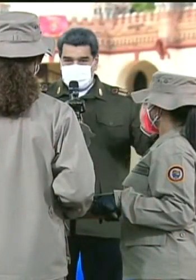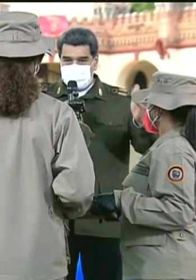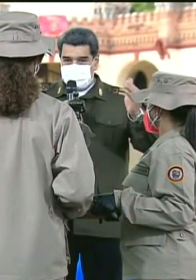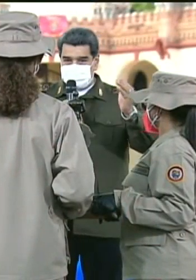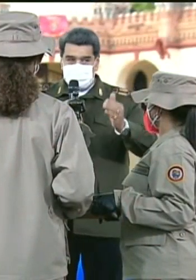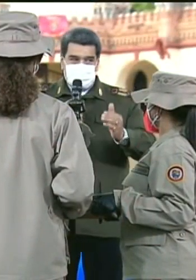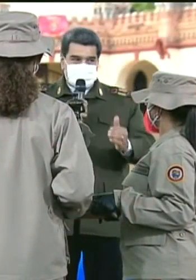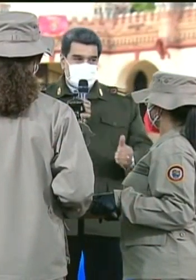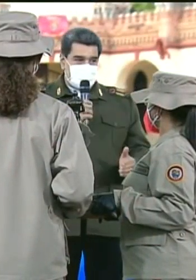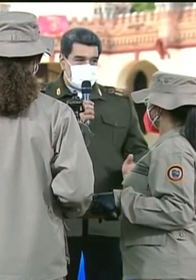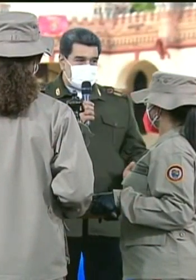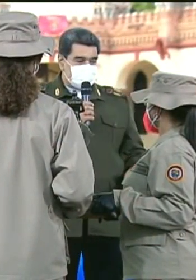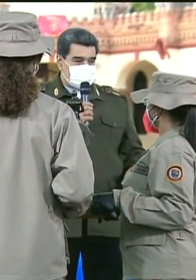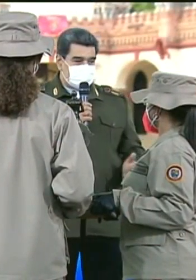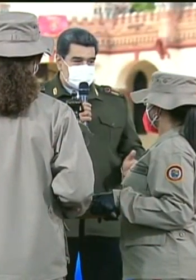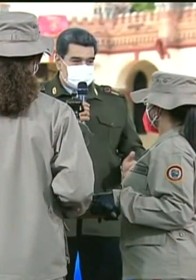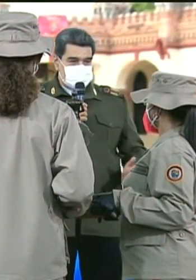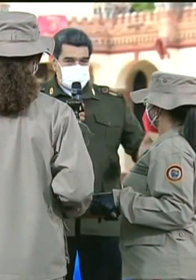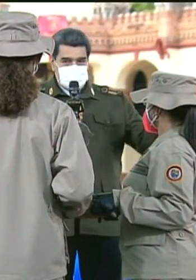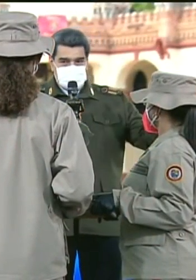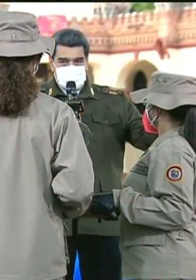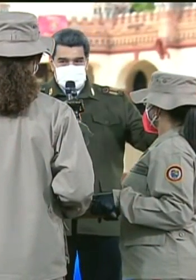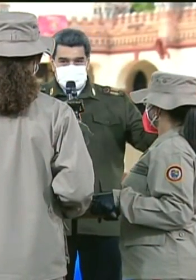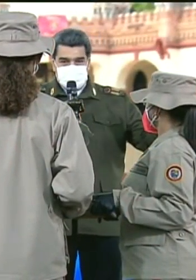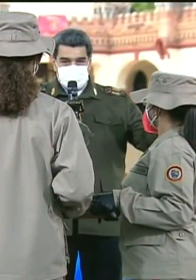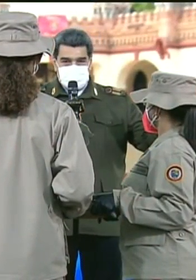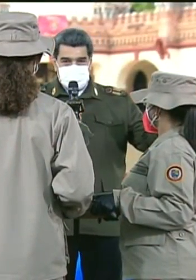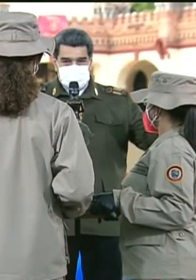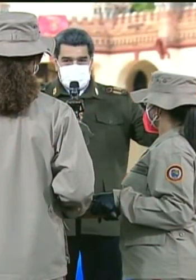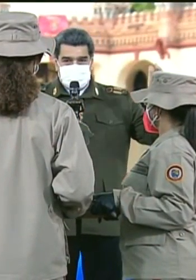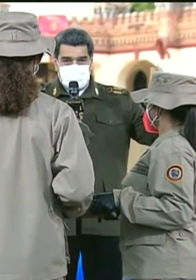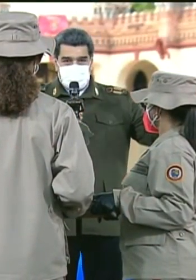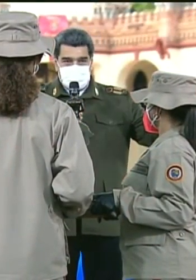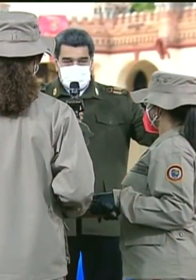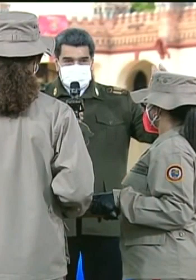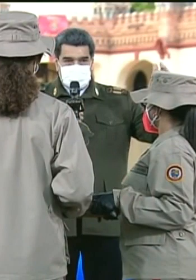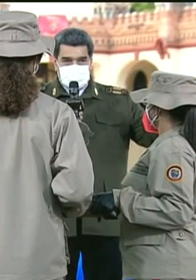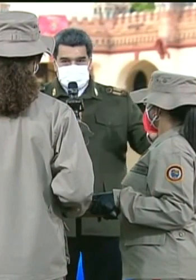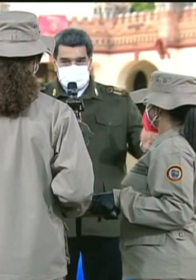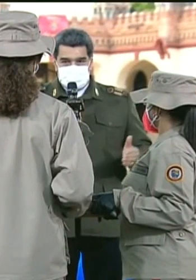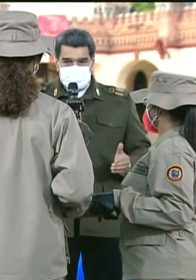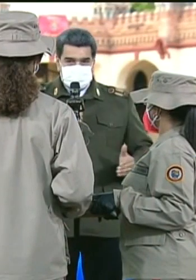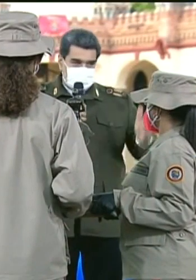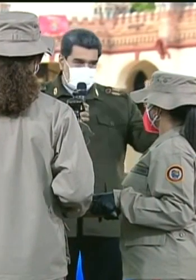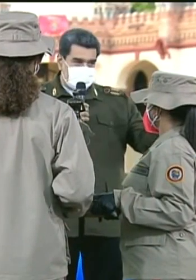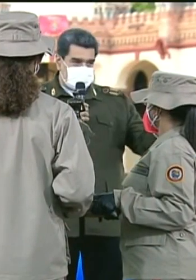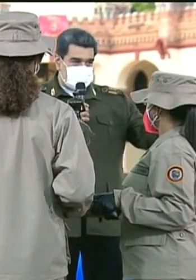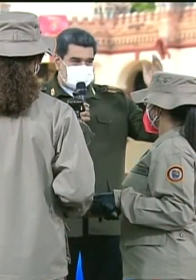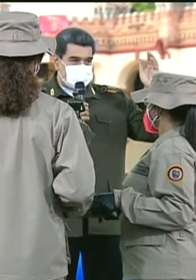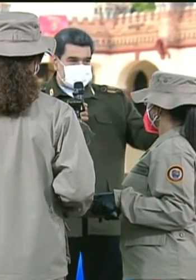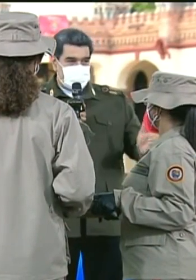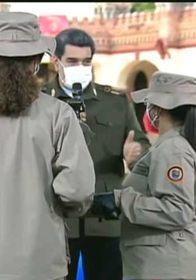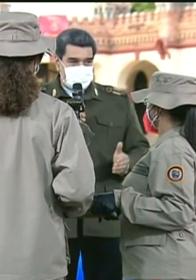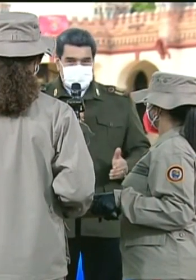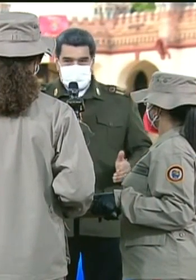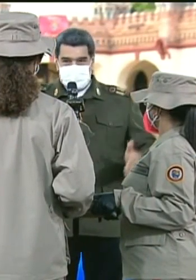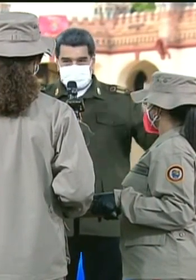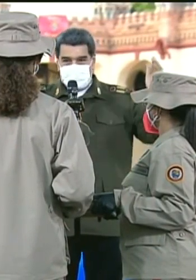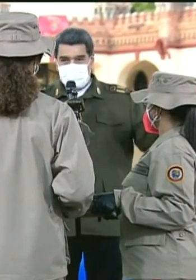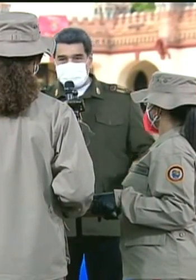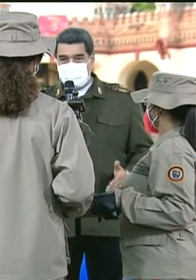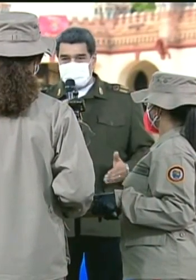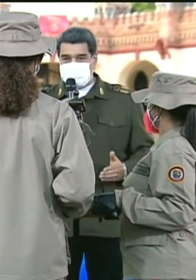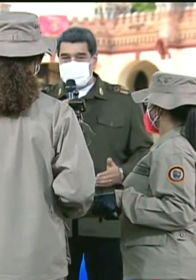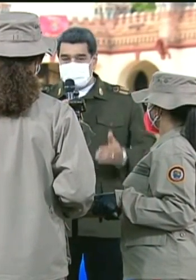Si esta juventud miliciana tiene esas palabras en su corazón, tiene ese mensaje,